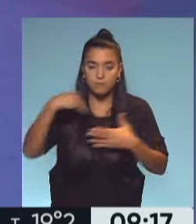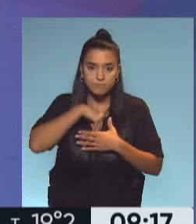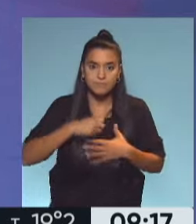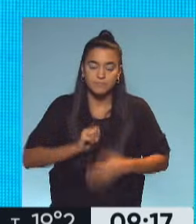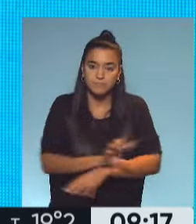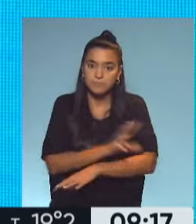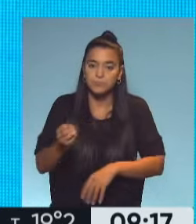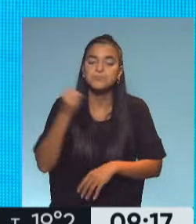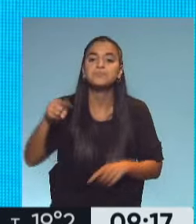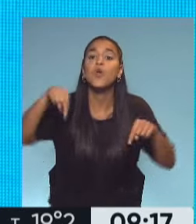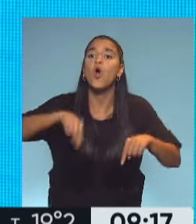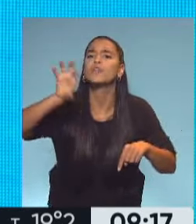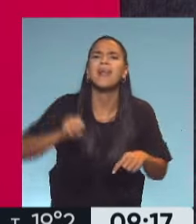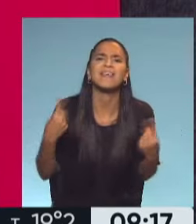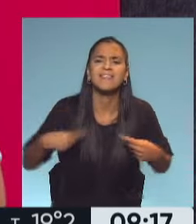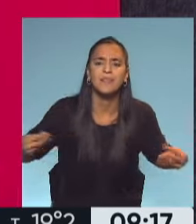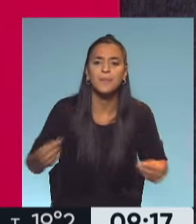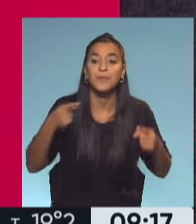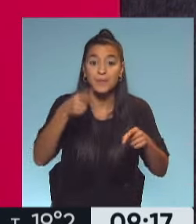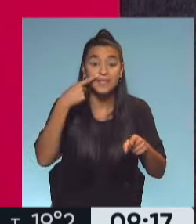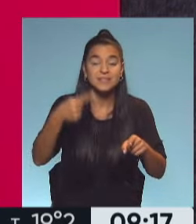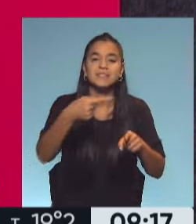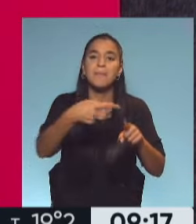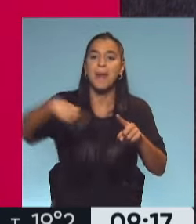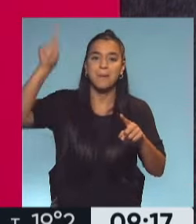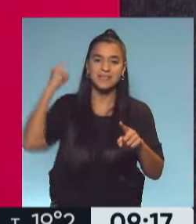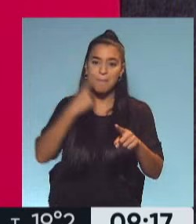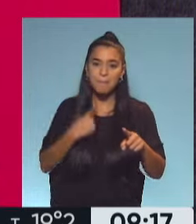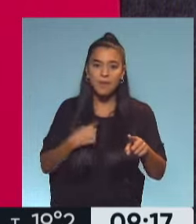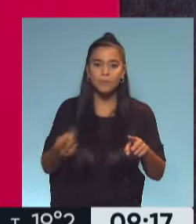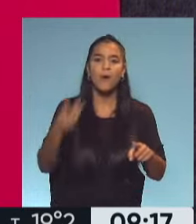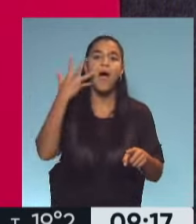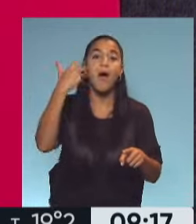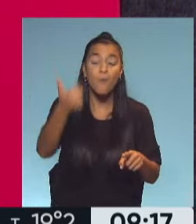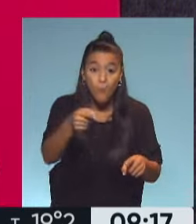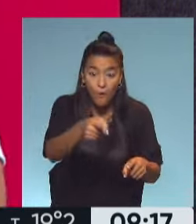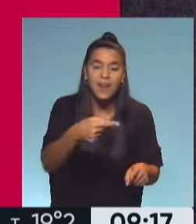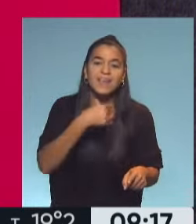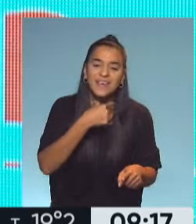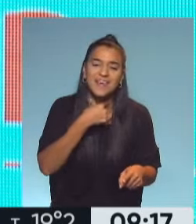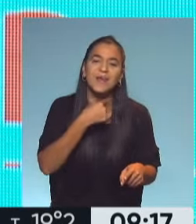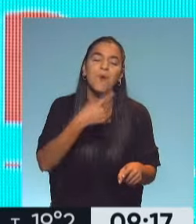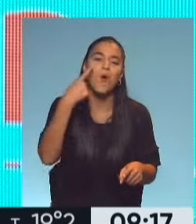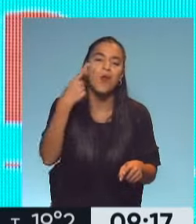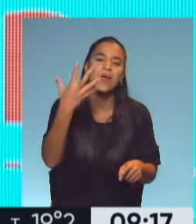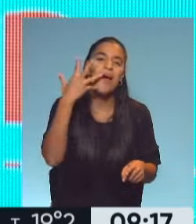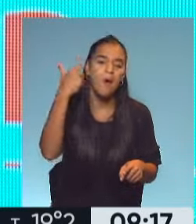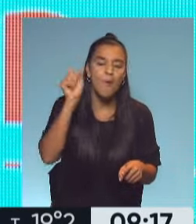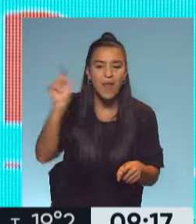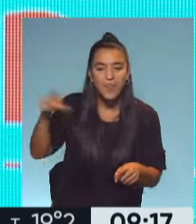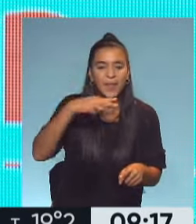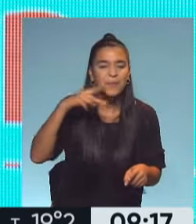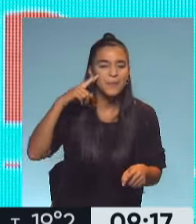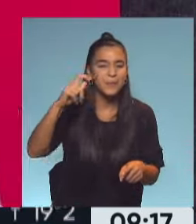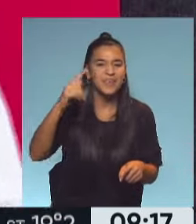dudas. Bueno, ¿qué nos trajiste para hoy? Bien, viste que la semana pasada me preguntaste por la abuela. Sí, queríamos conocer a la abuela de Vicky, que es la